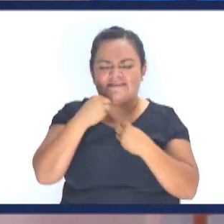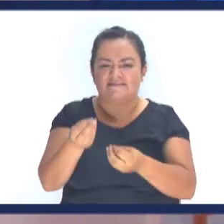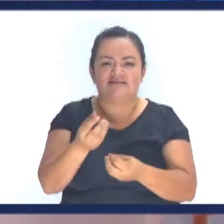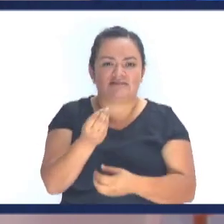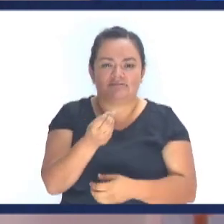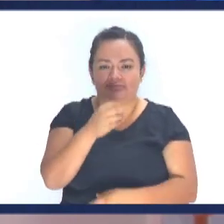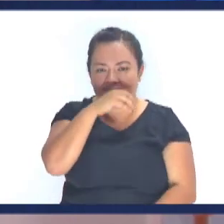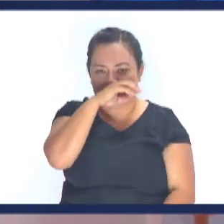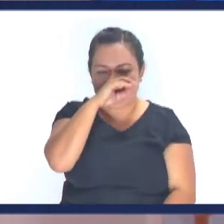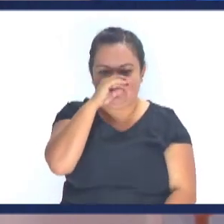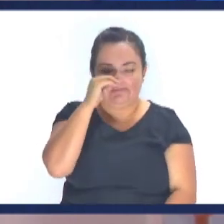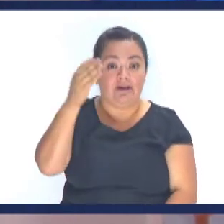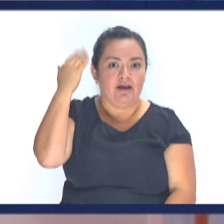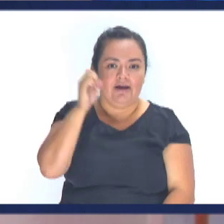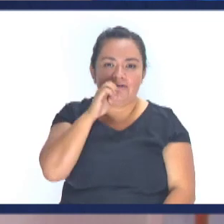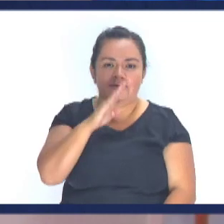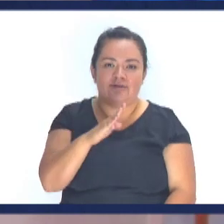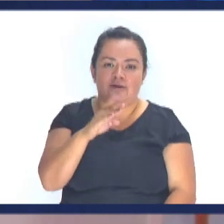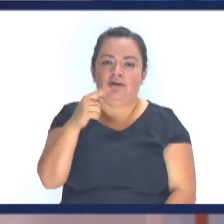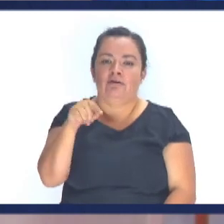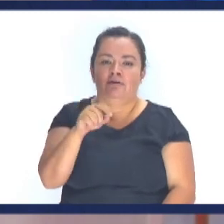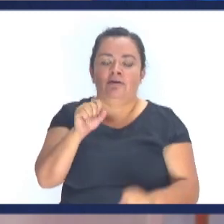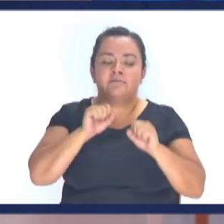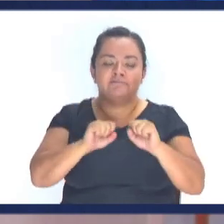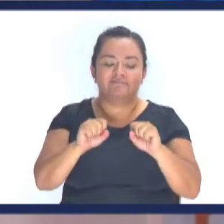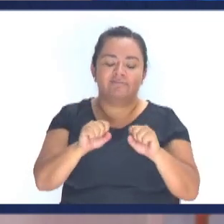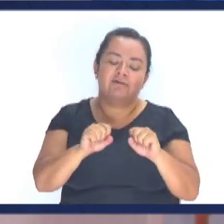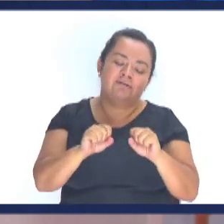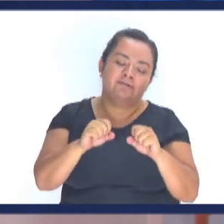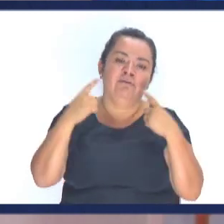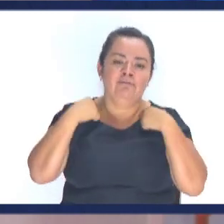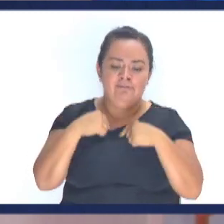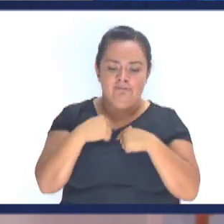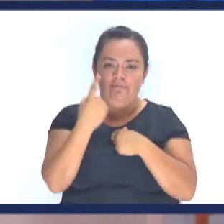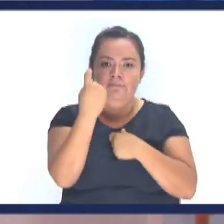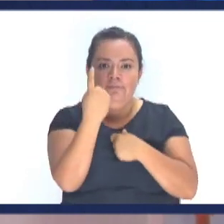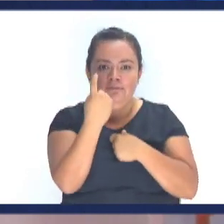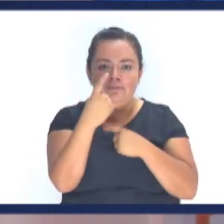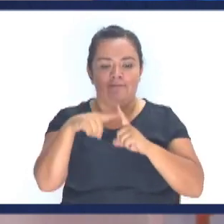Miedo ¿Qué nos decían antes? Ay del que se muera Soy un escapulario ¿Qué decían?